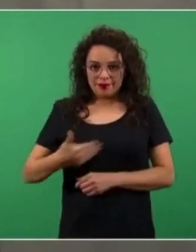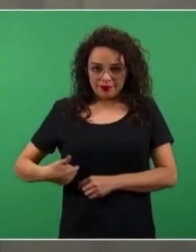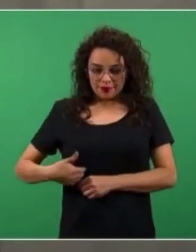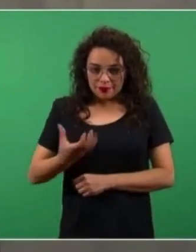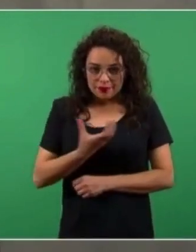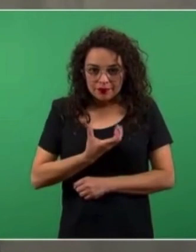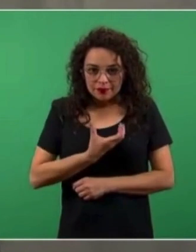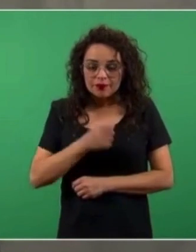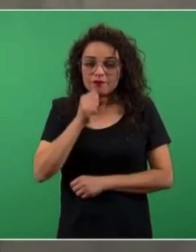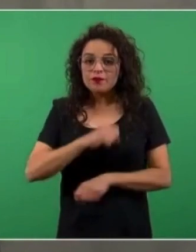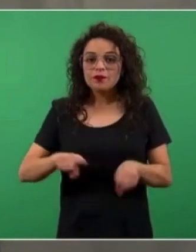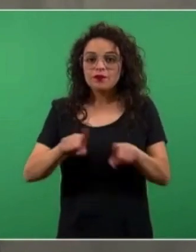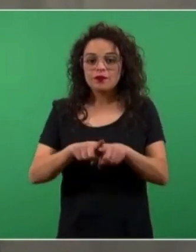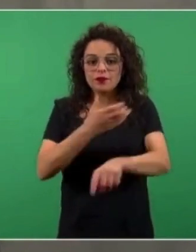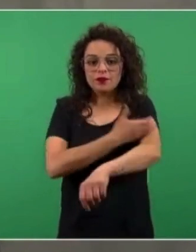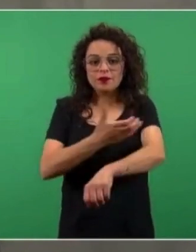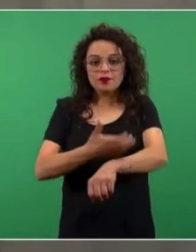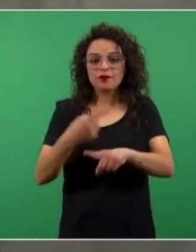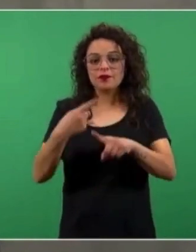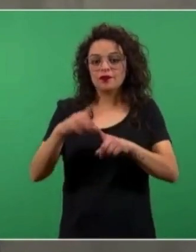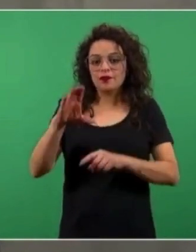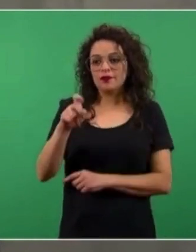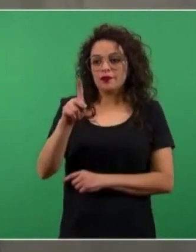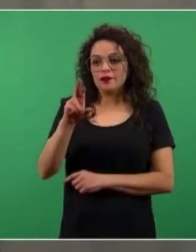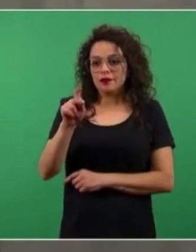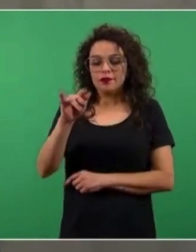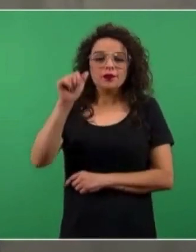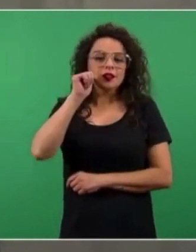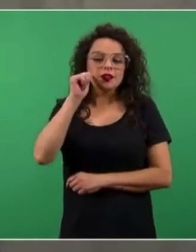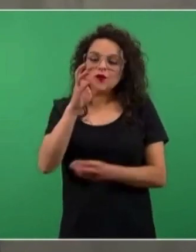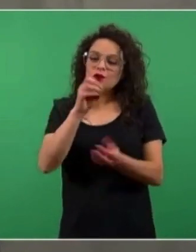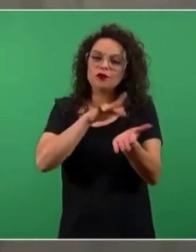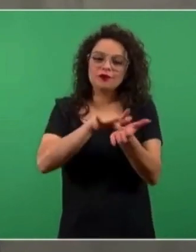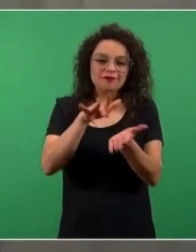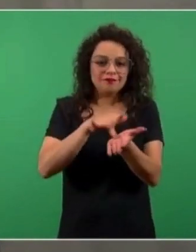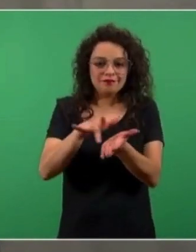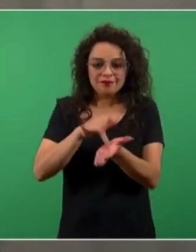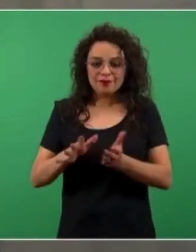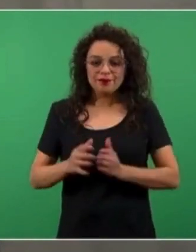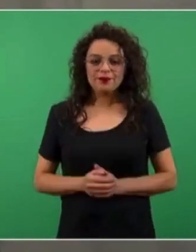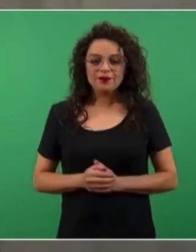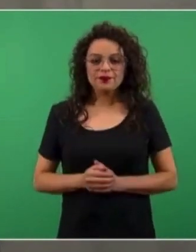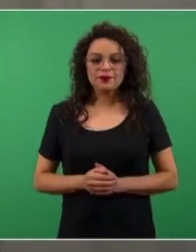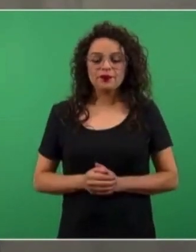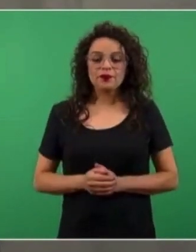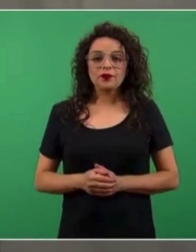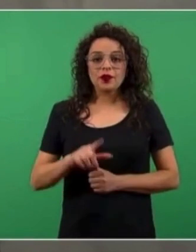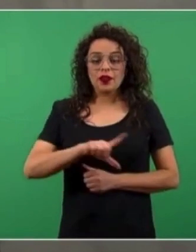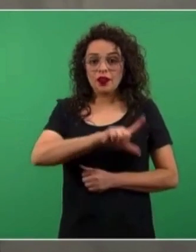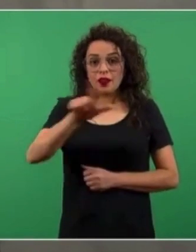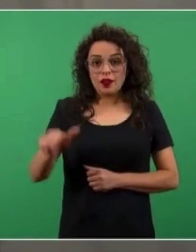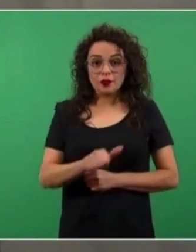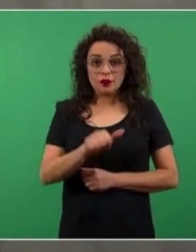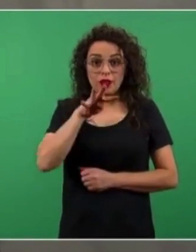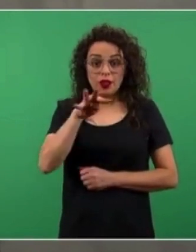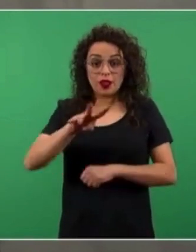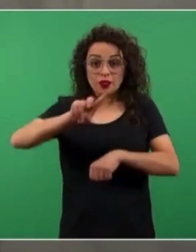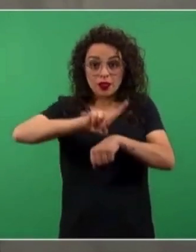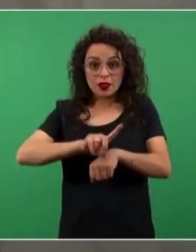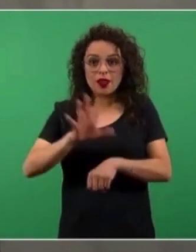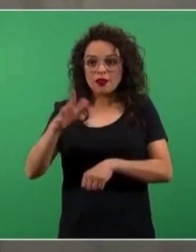compañeros de Cepropie, que siempre nos apoyan tanto. Ya me incorporo hoy, después de 19 días, les comento que,